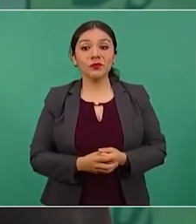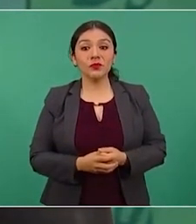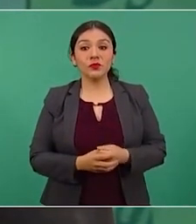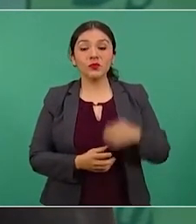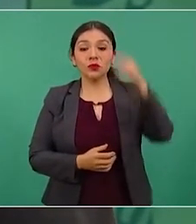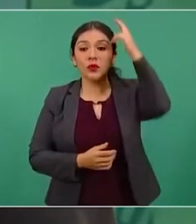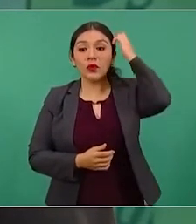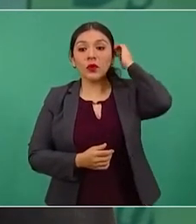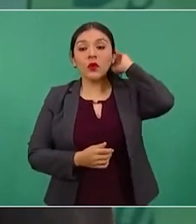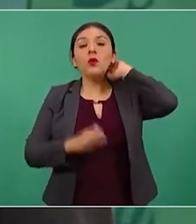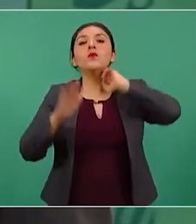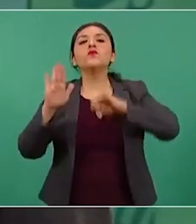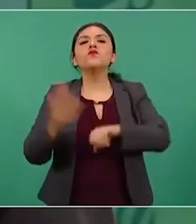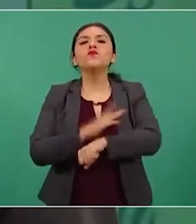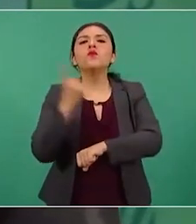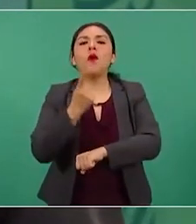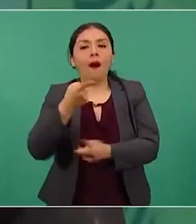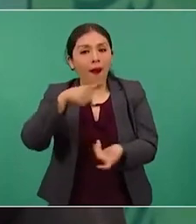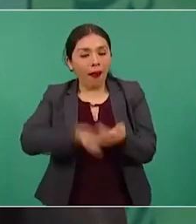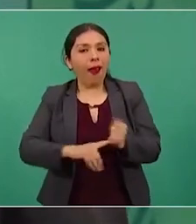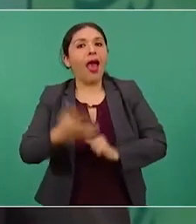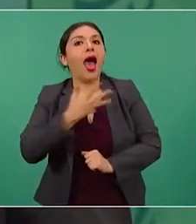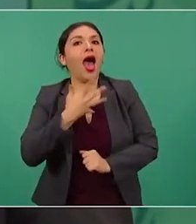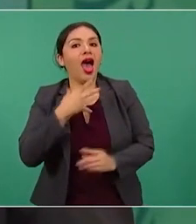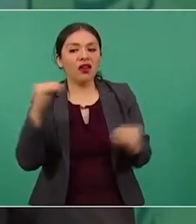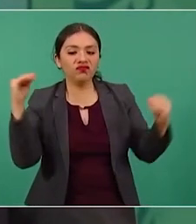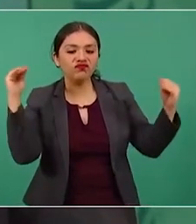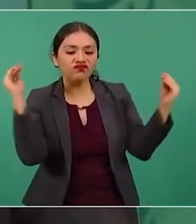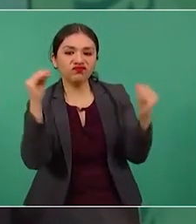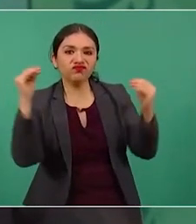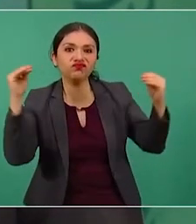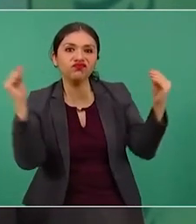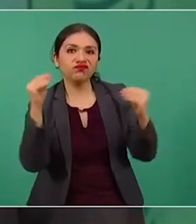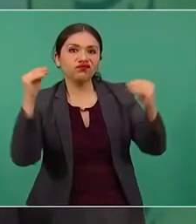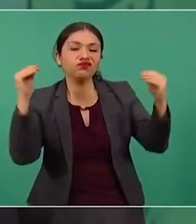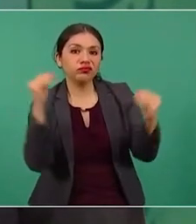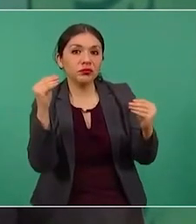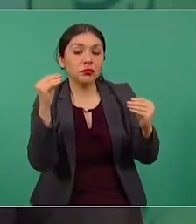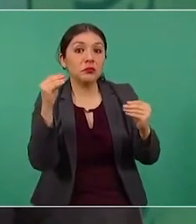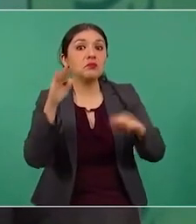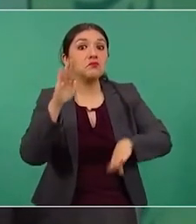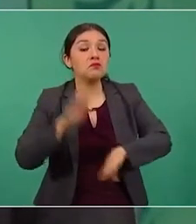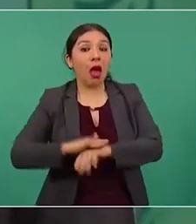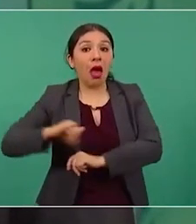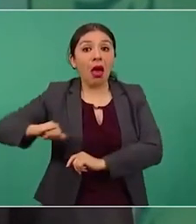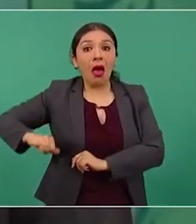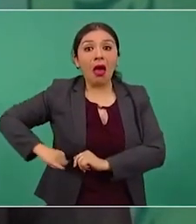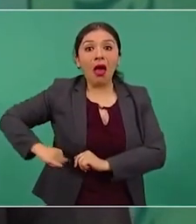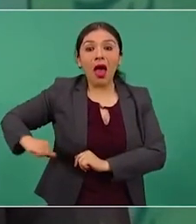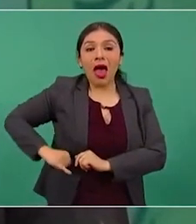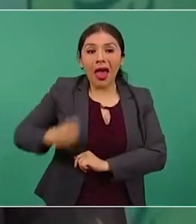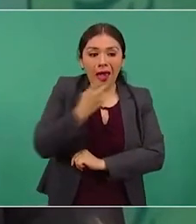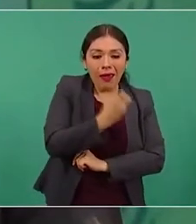es un debate muy interesante.